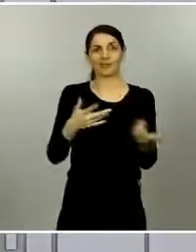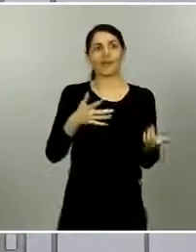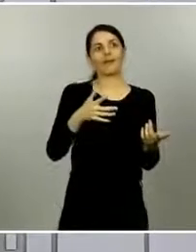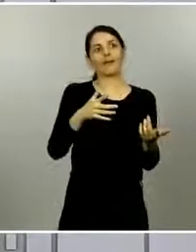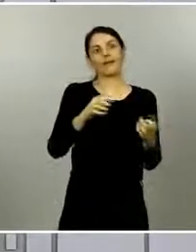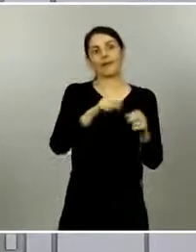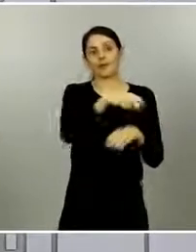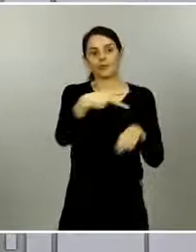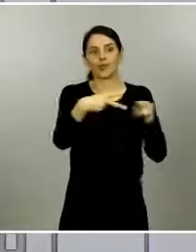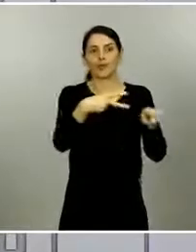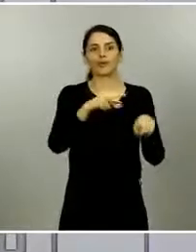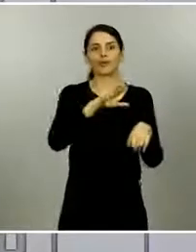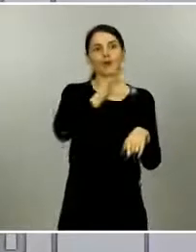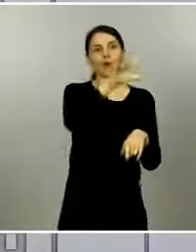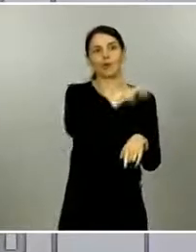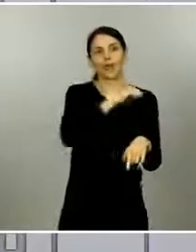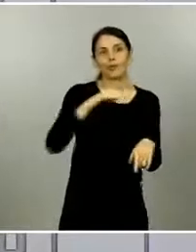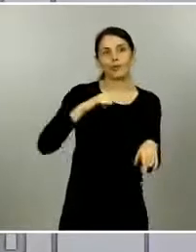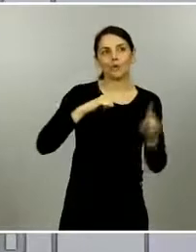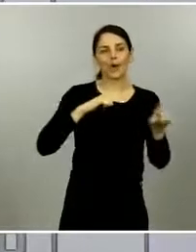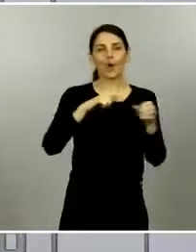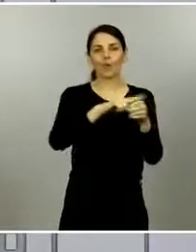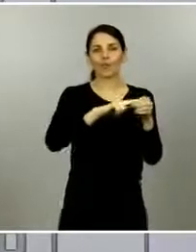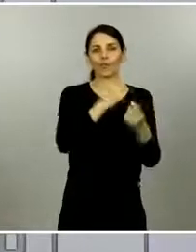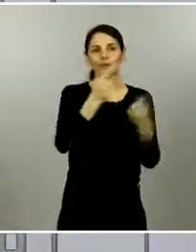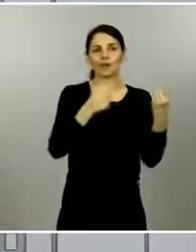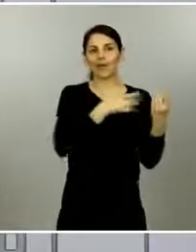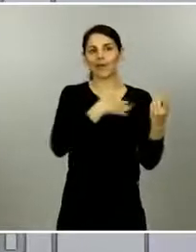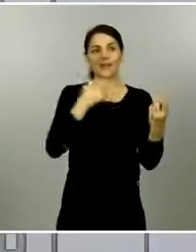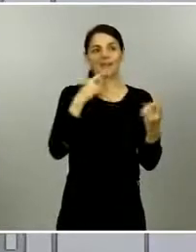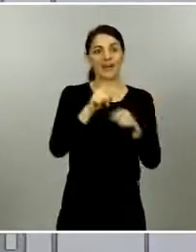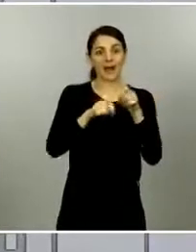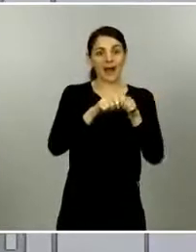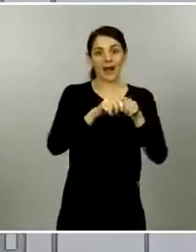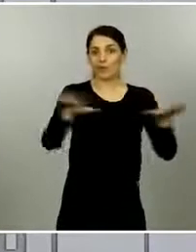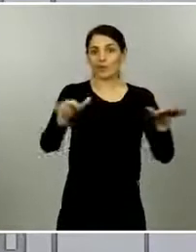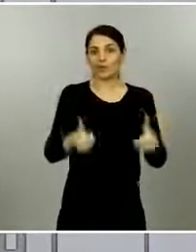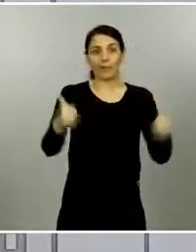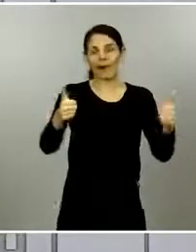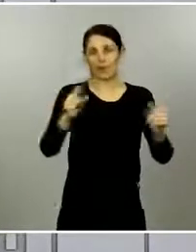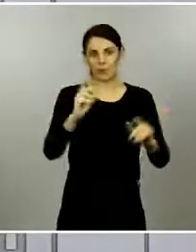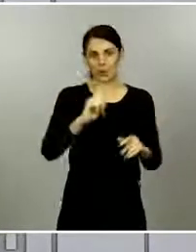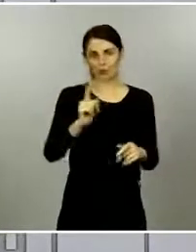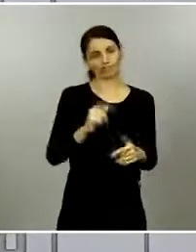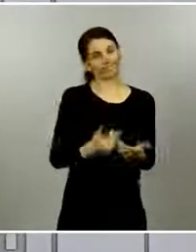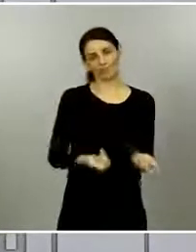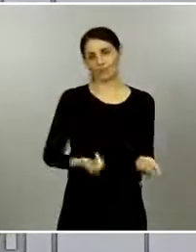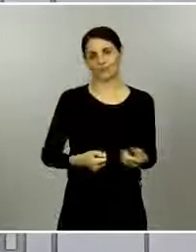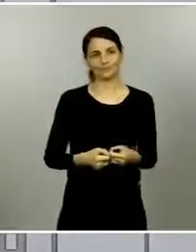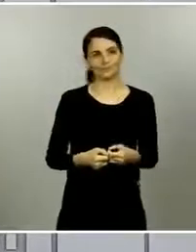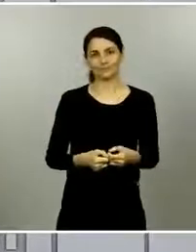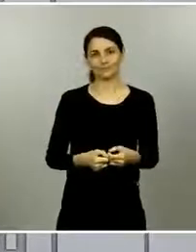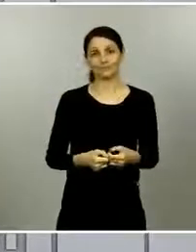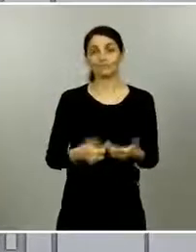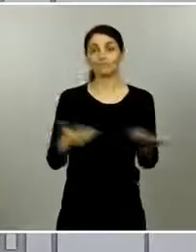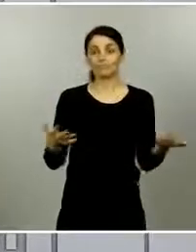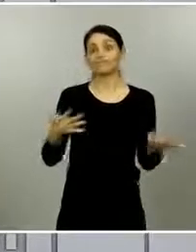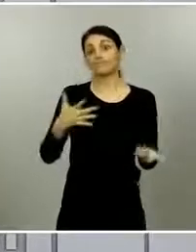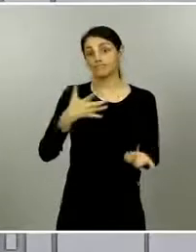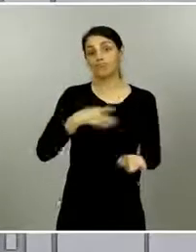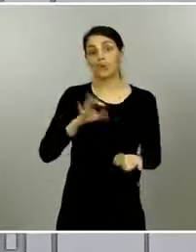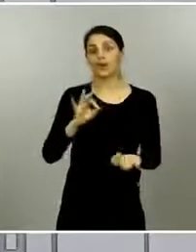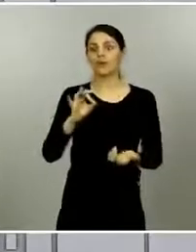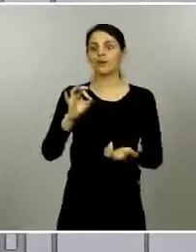de comunidades autónomas vayan a proteger de rebrotes no podemos plantearlo de ninguna manera sí que en algún punto puede ser que el